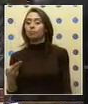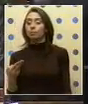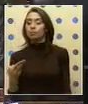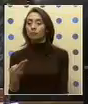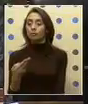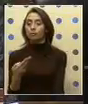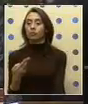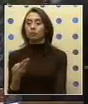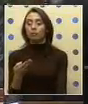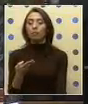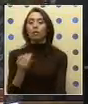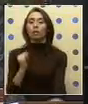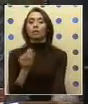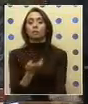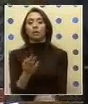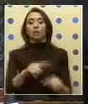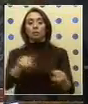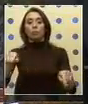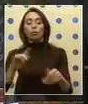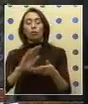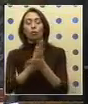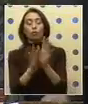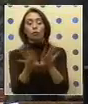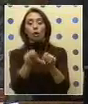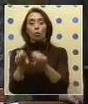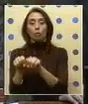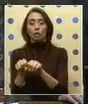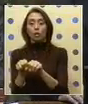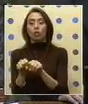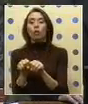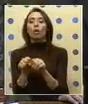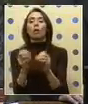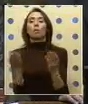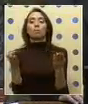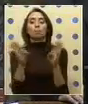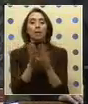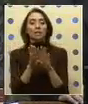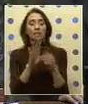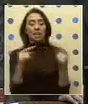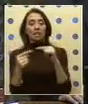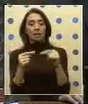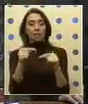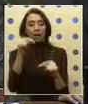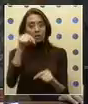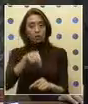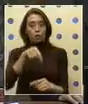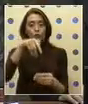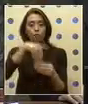pidamos la unanimidad para cerrar el debate y votar hoy día mismo. ¿Habría unanimidad?